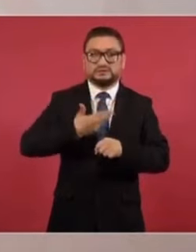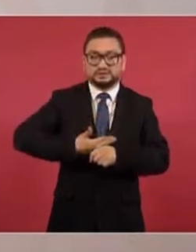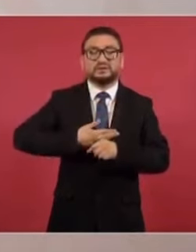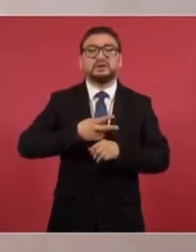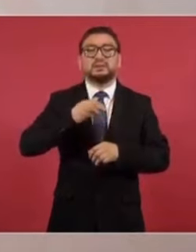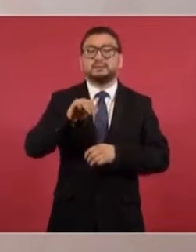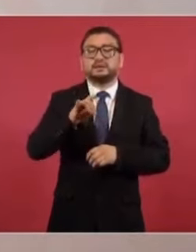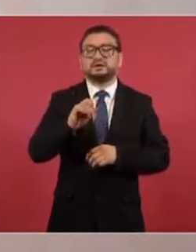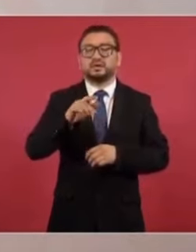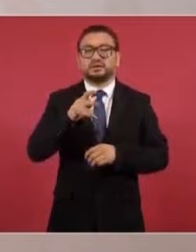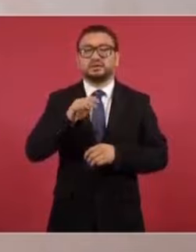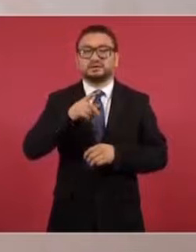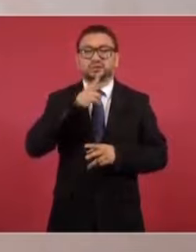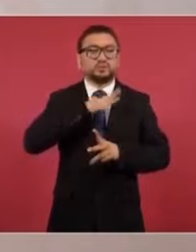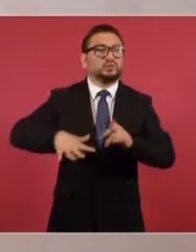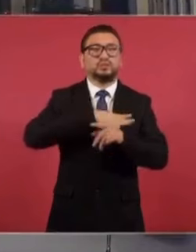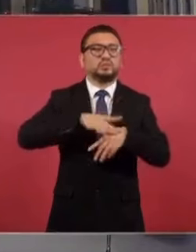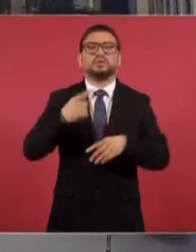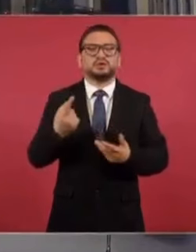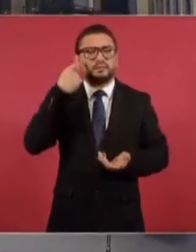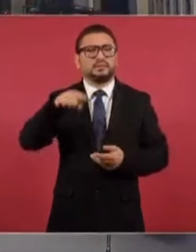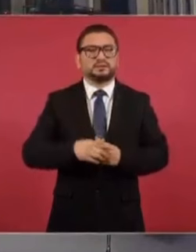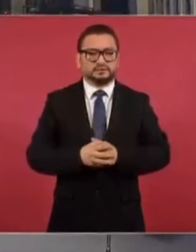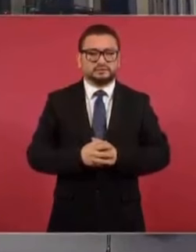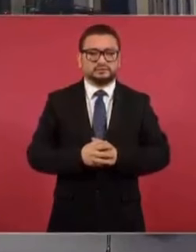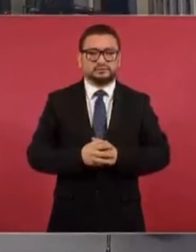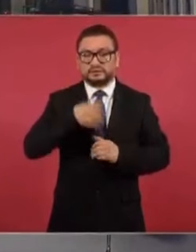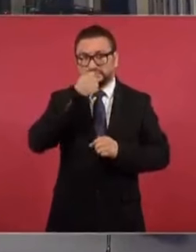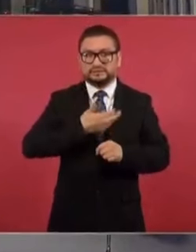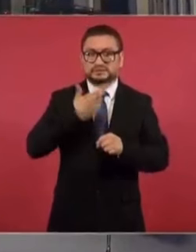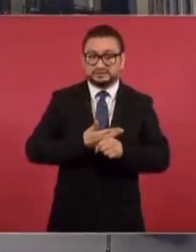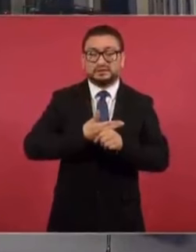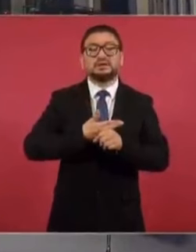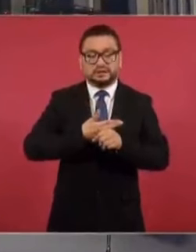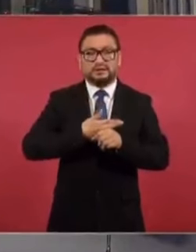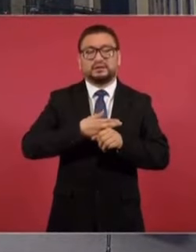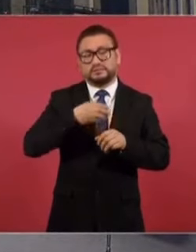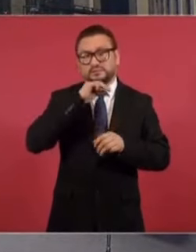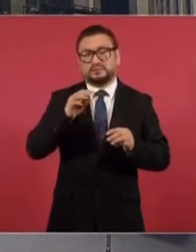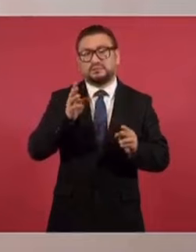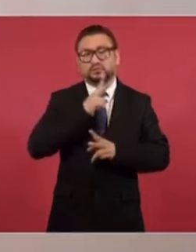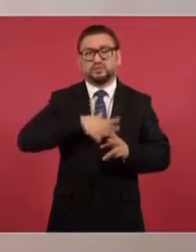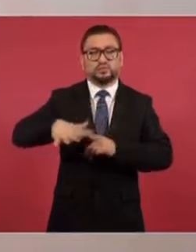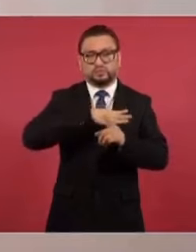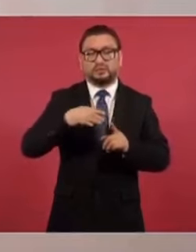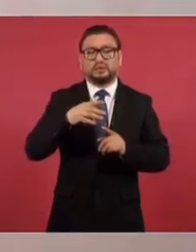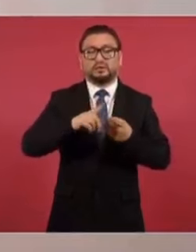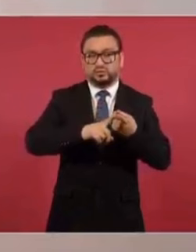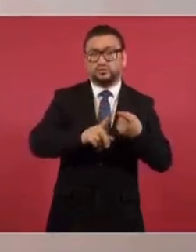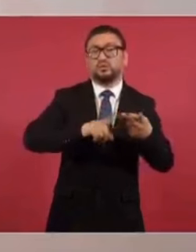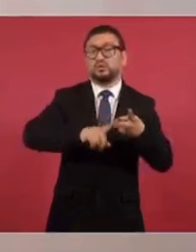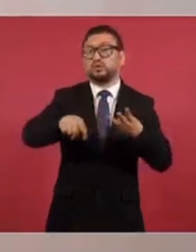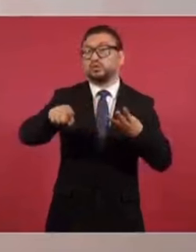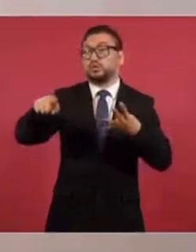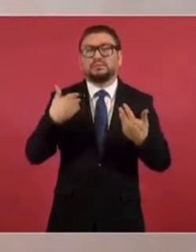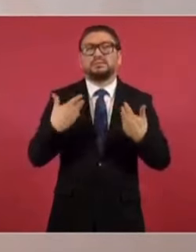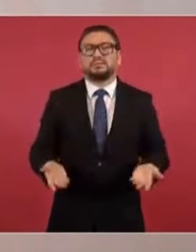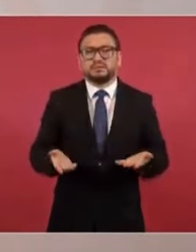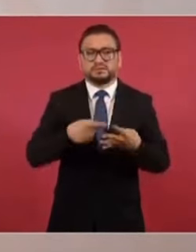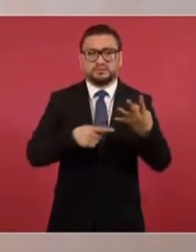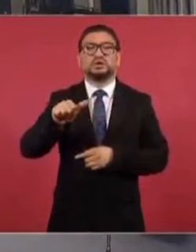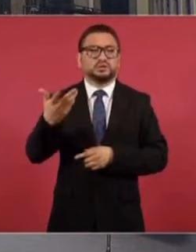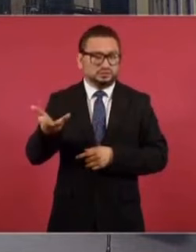de Medio Ambiente? ¿Por qué vamos a tener, aparte de la Secretaría de Medio Ambiente, dos, tres organismos más?